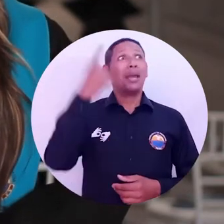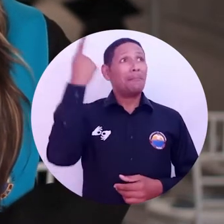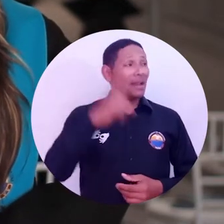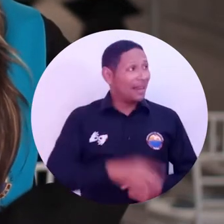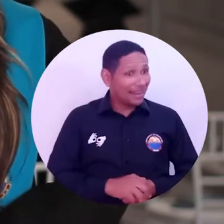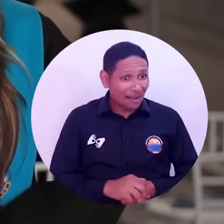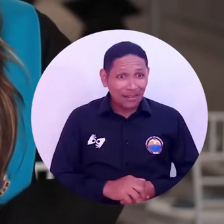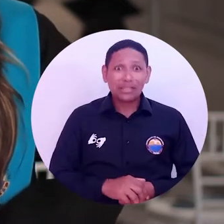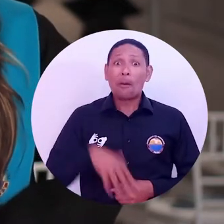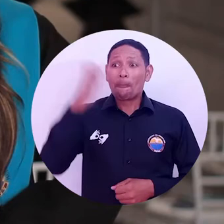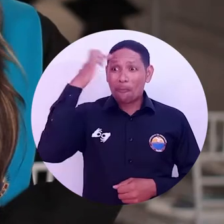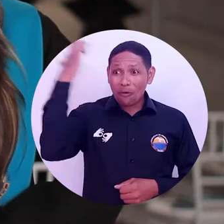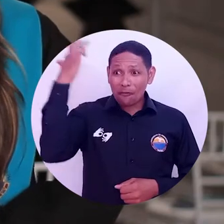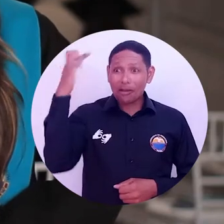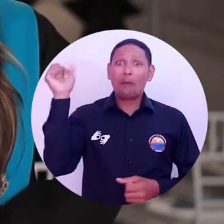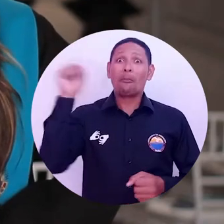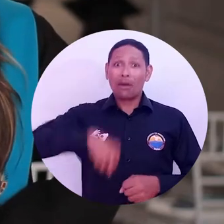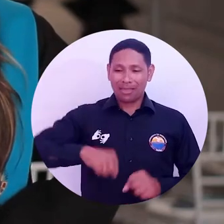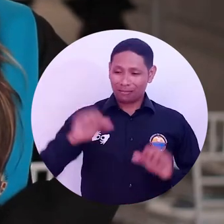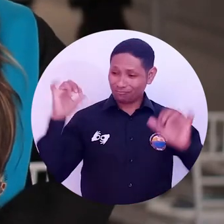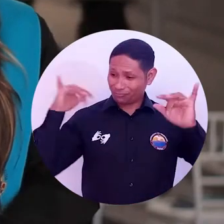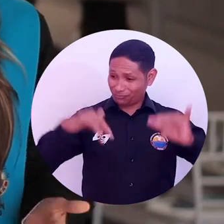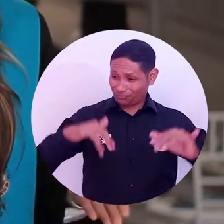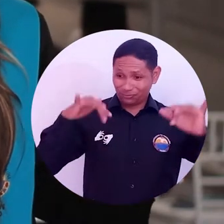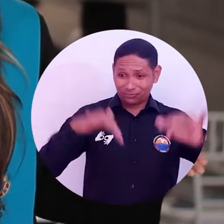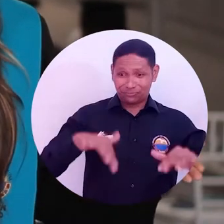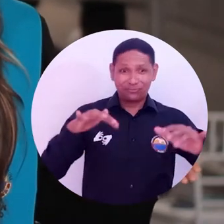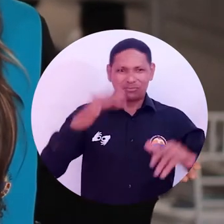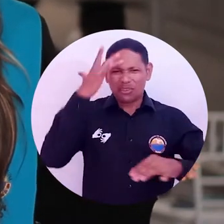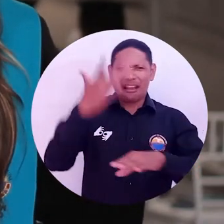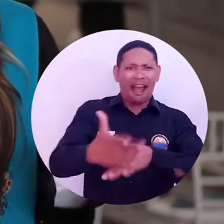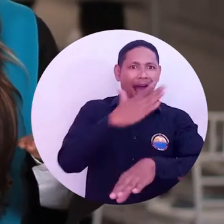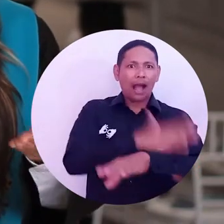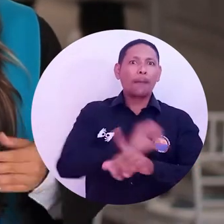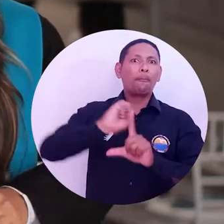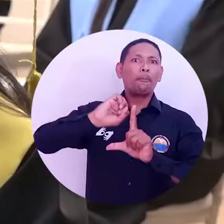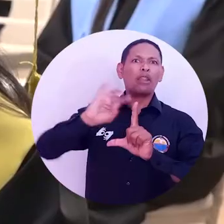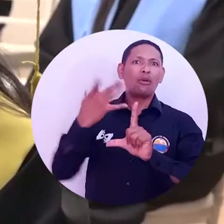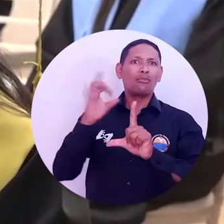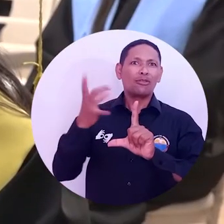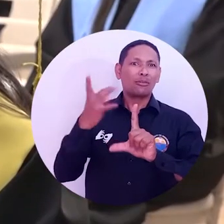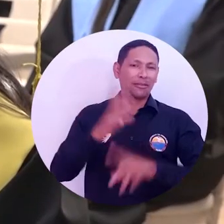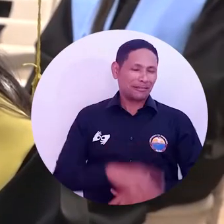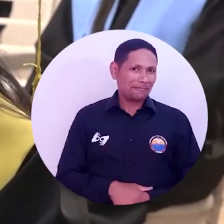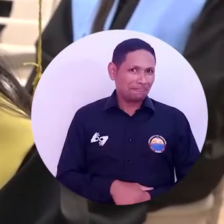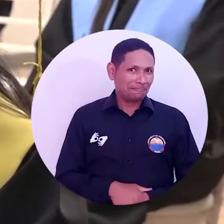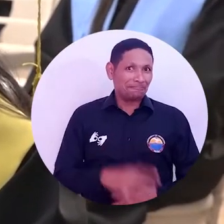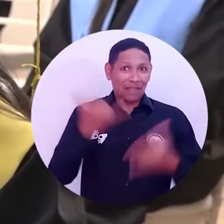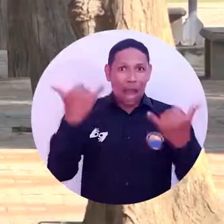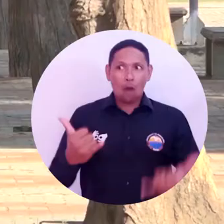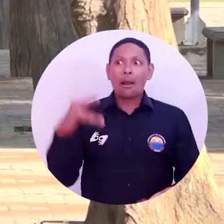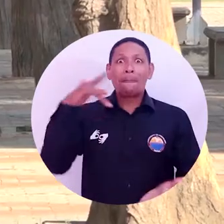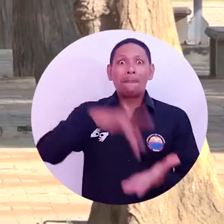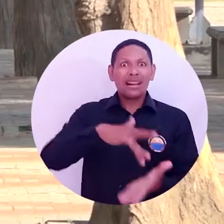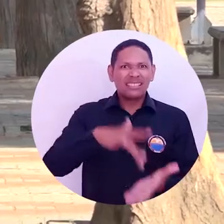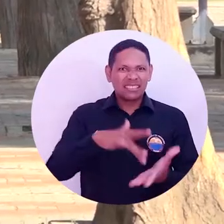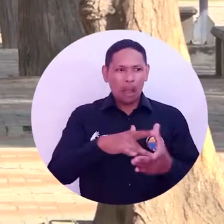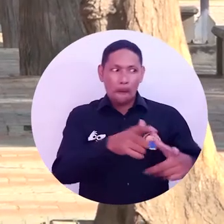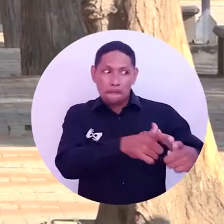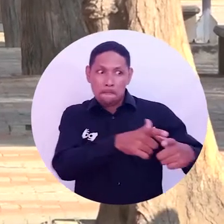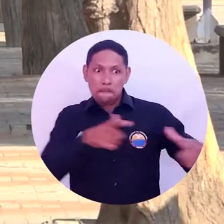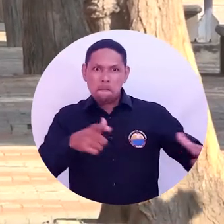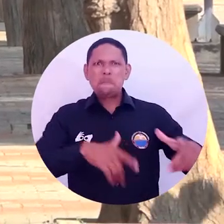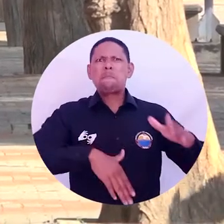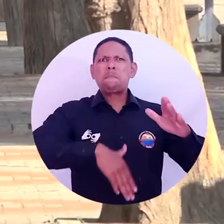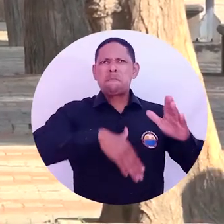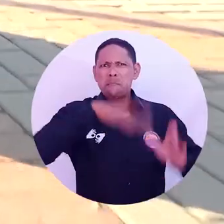primeros profesionales de pregrado en graduarse en el campus tras todos estos meses de pandemia. La modalidad de pregrado presencial fue la que puso